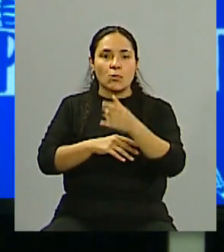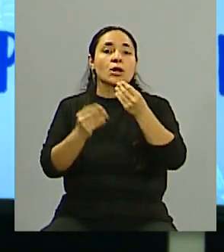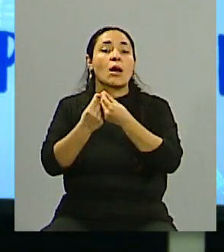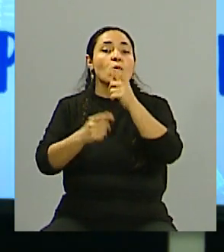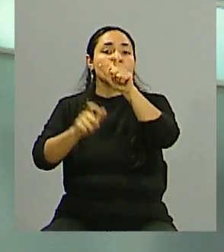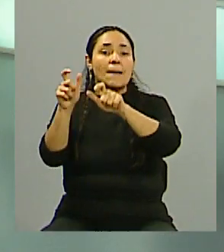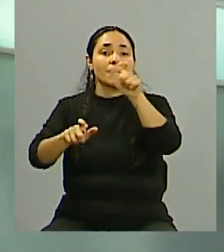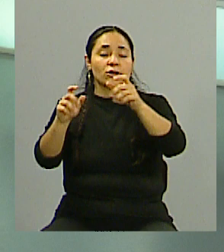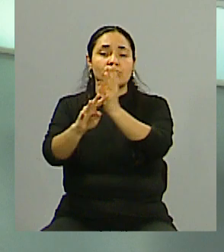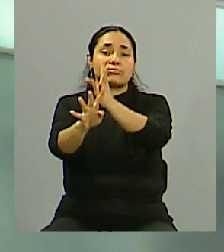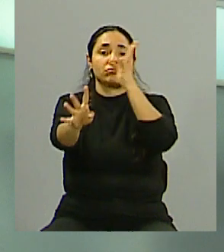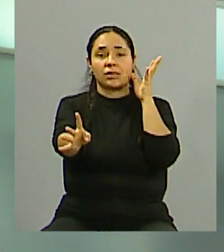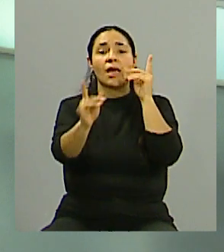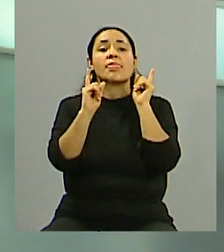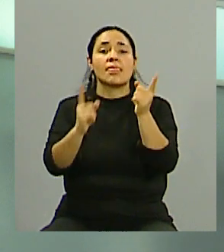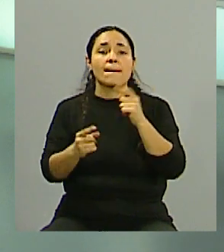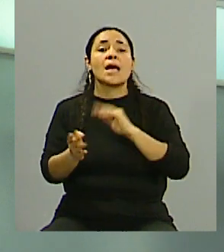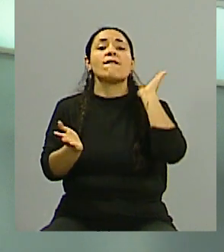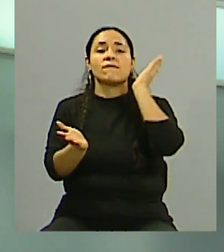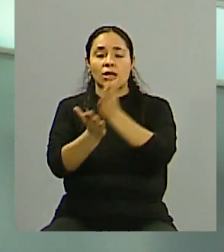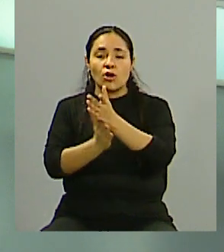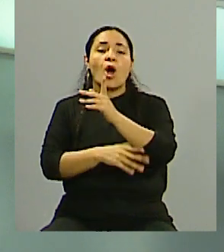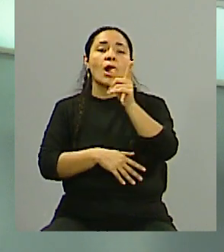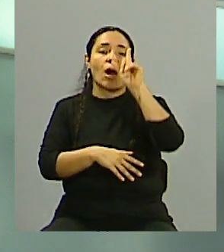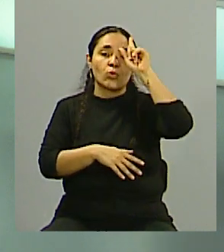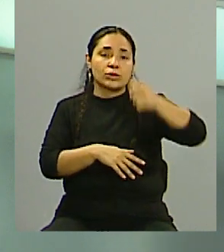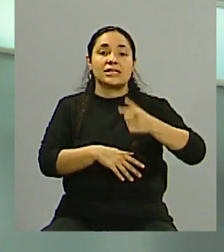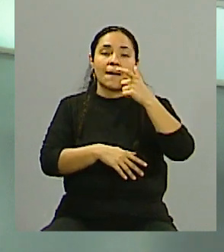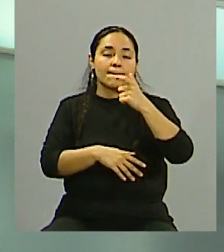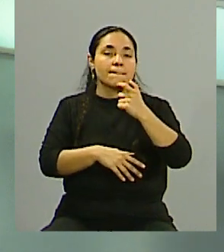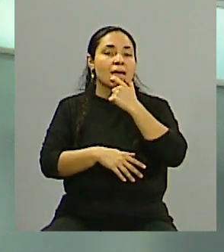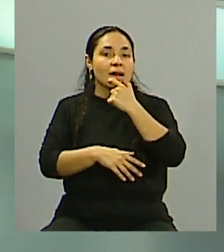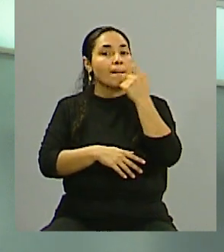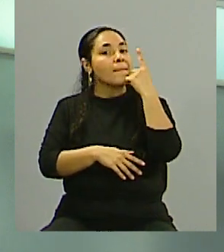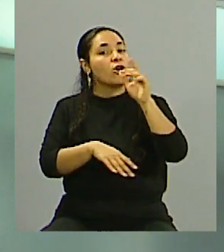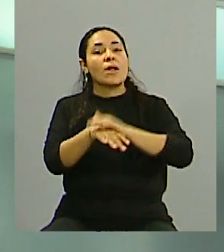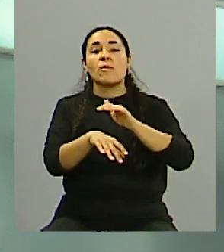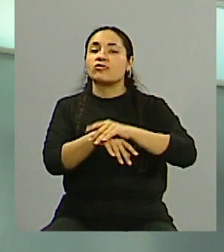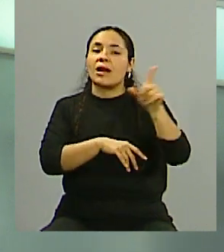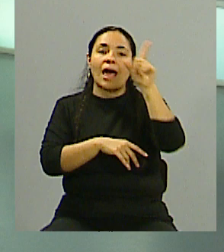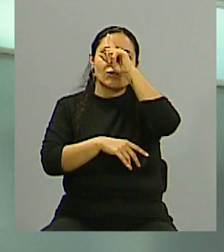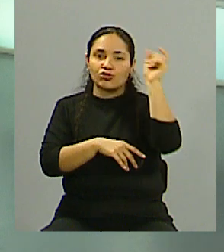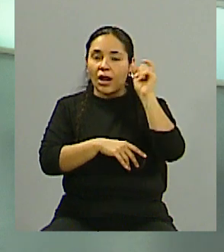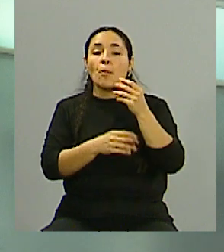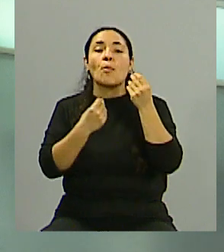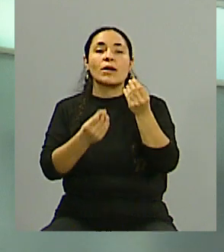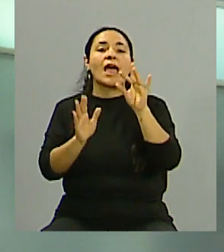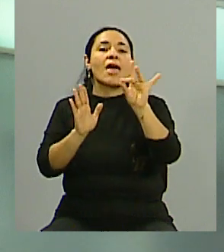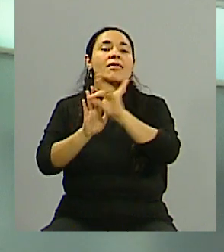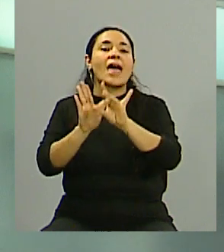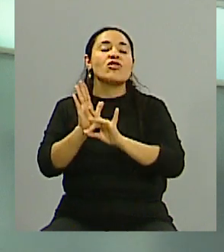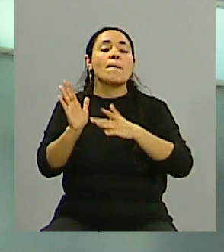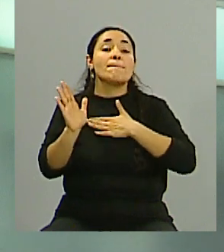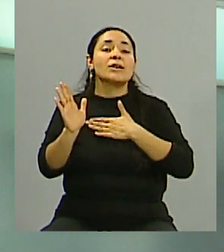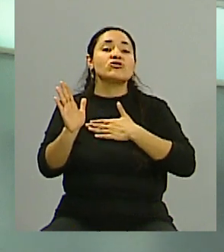había, una instrucción de la justicia provincial, pero la competencia es federal. ¿Por qué es federal? Pues la protección de los datos personales en la Argentina,